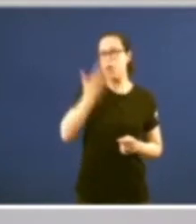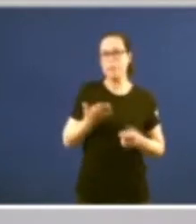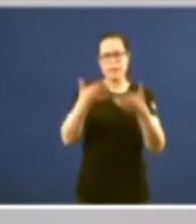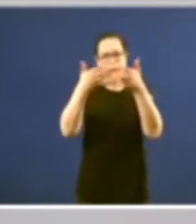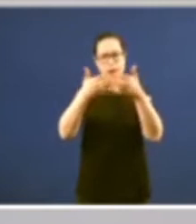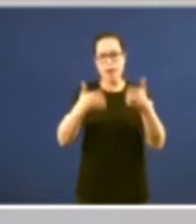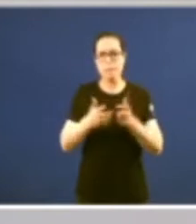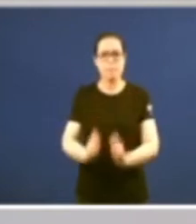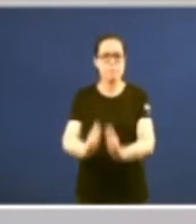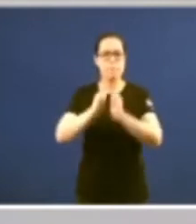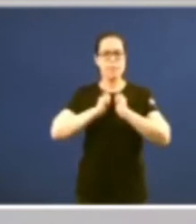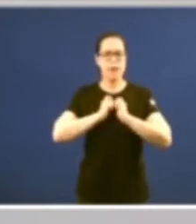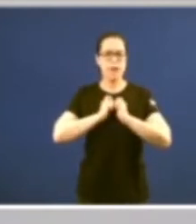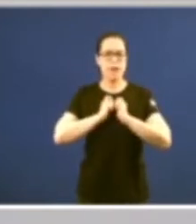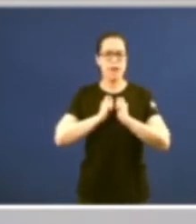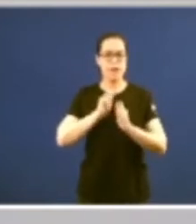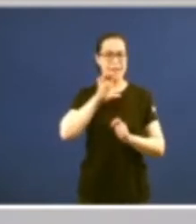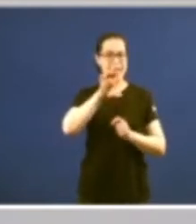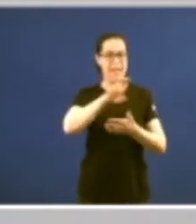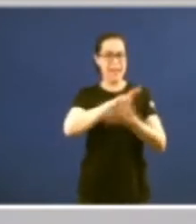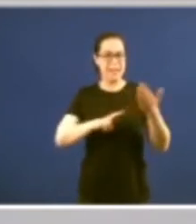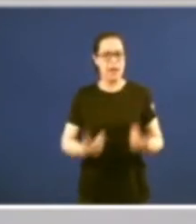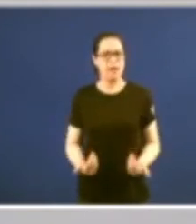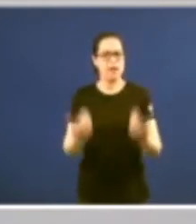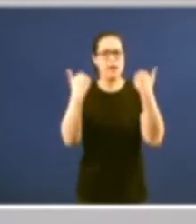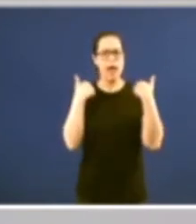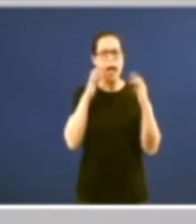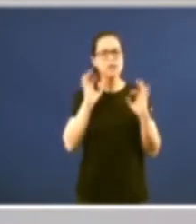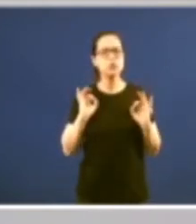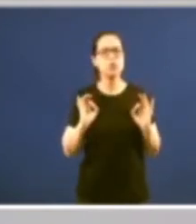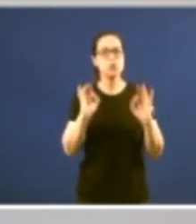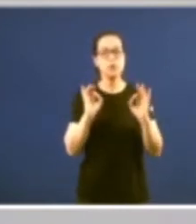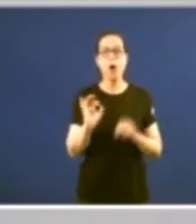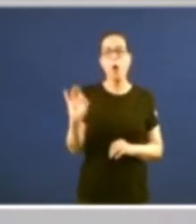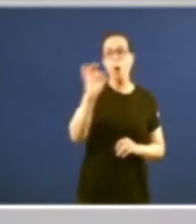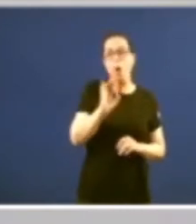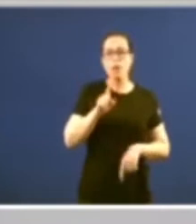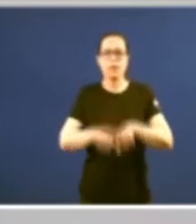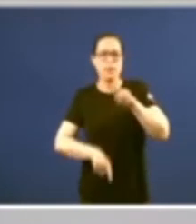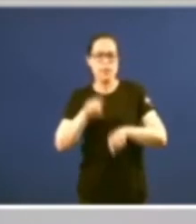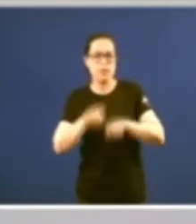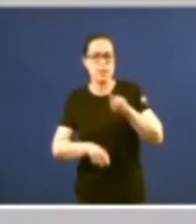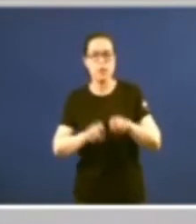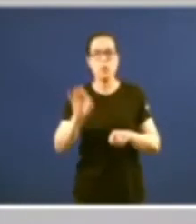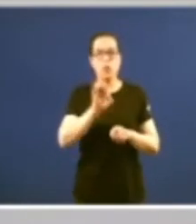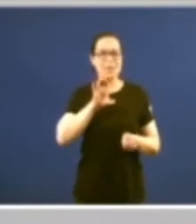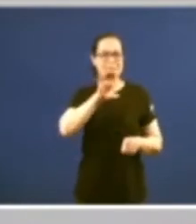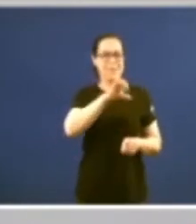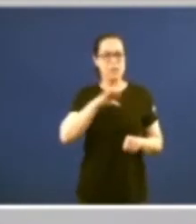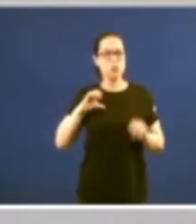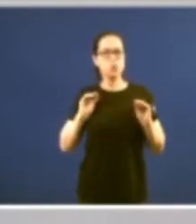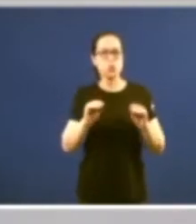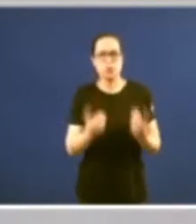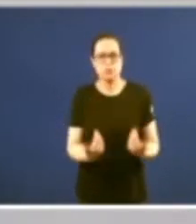competencias exclusivas de lo que son las competencias concurrentes y las competencias de la propia comunidad autónoma